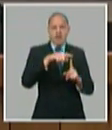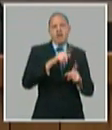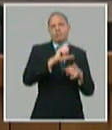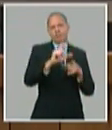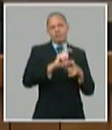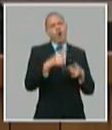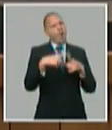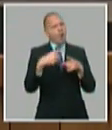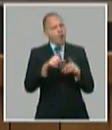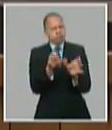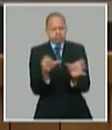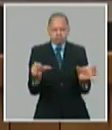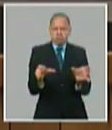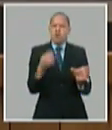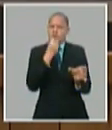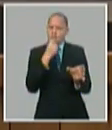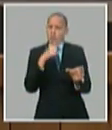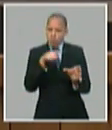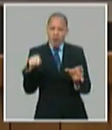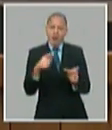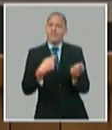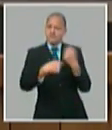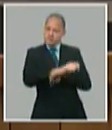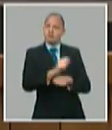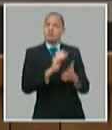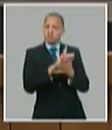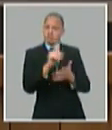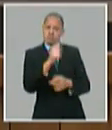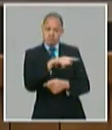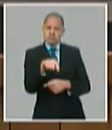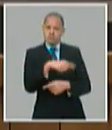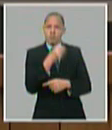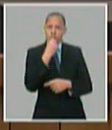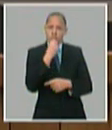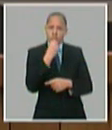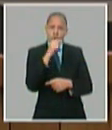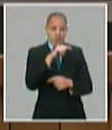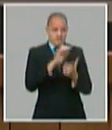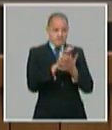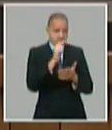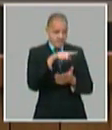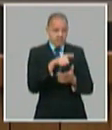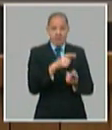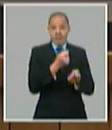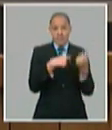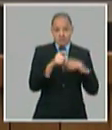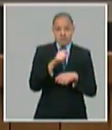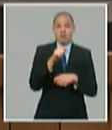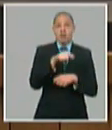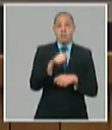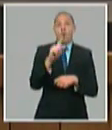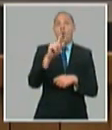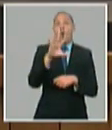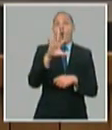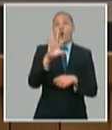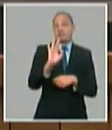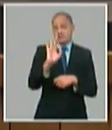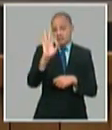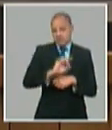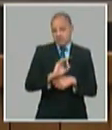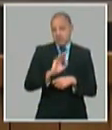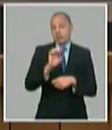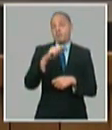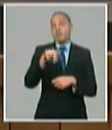puedan vender a la zona especial de desarrollo Mariel y retener el 80% de esa venta con liquidez